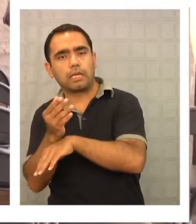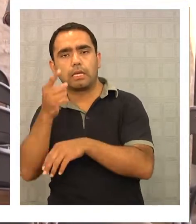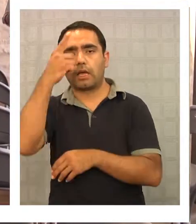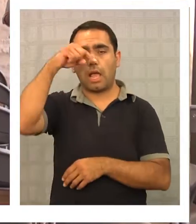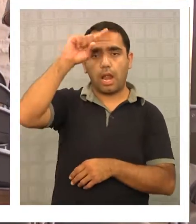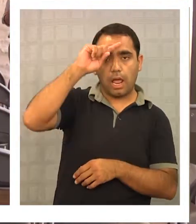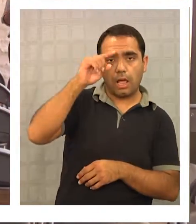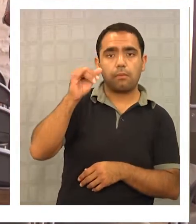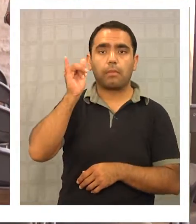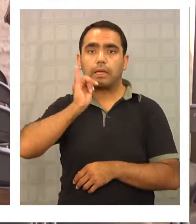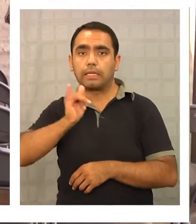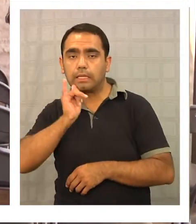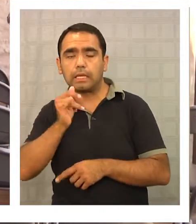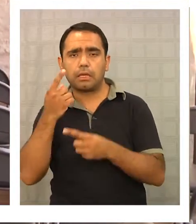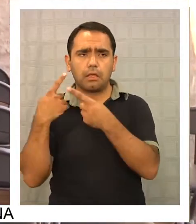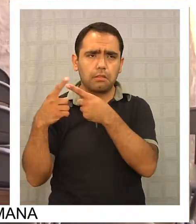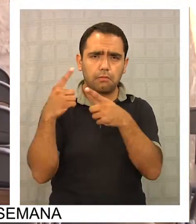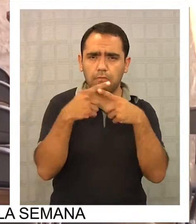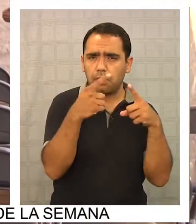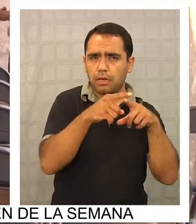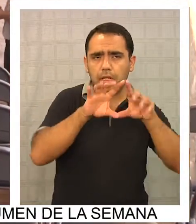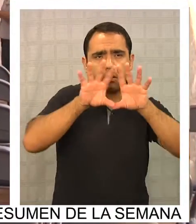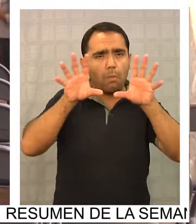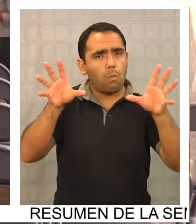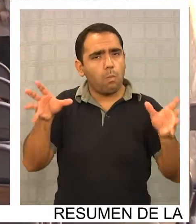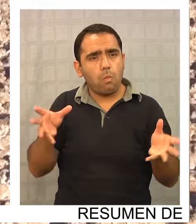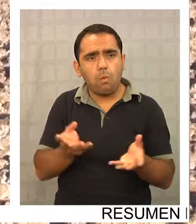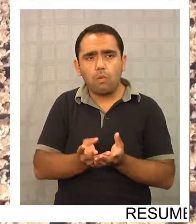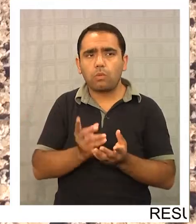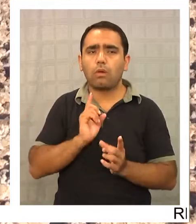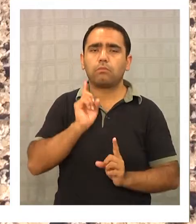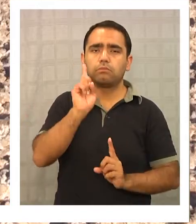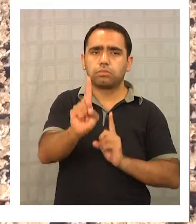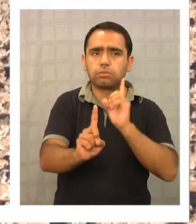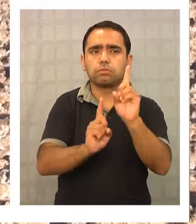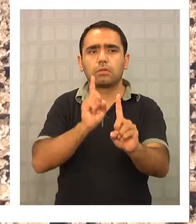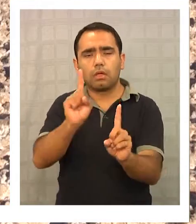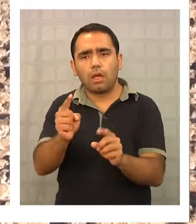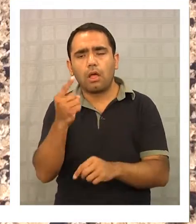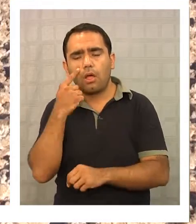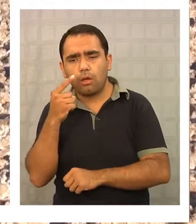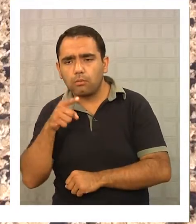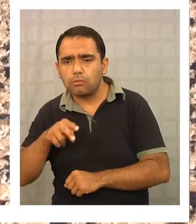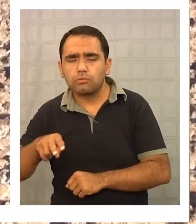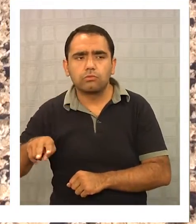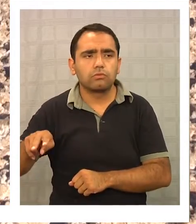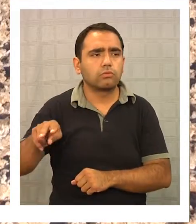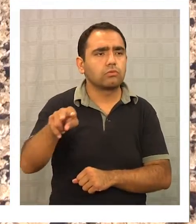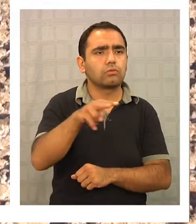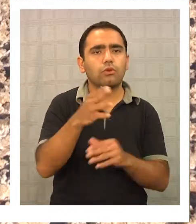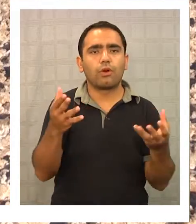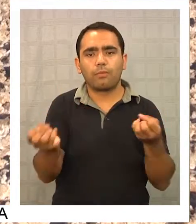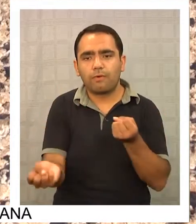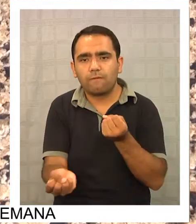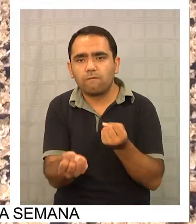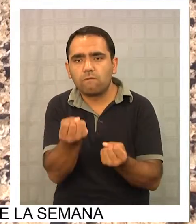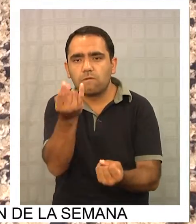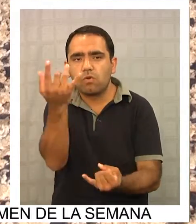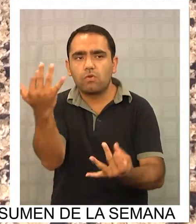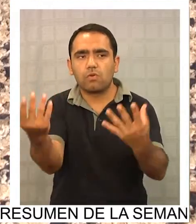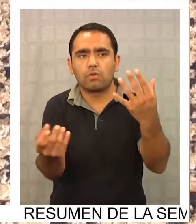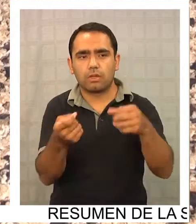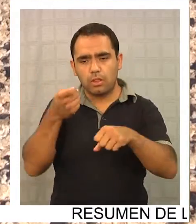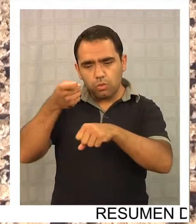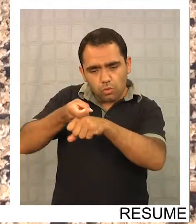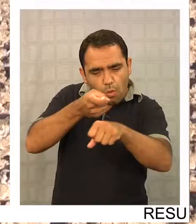Calama e Iquique, además de turistas de distintos lugares del mundo, llegan atraídos para ver in situ cómo florece la vida